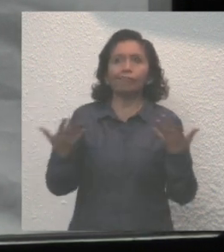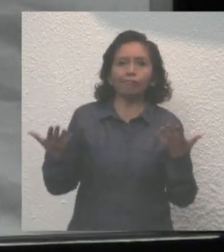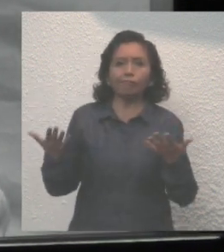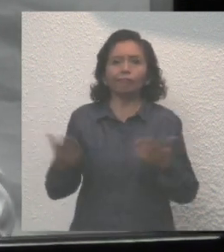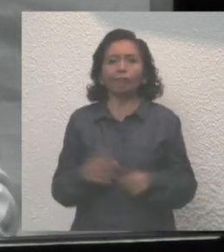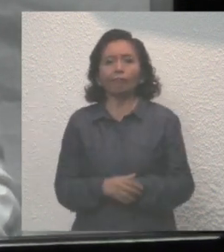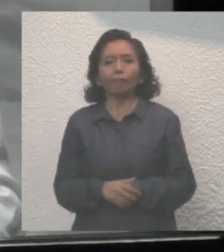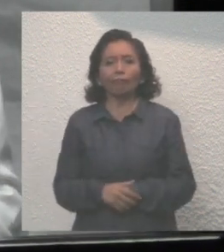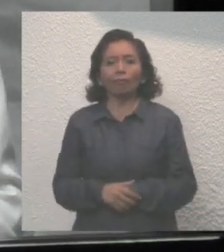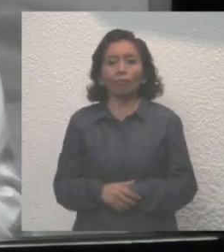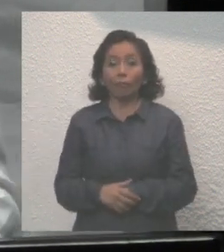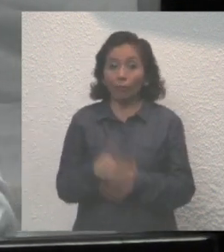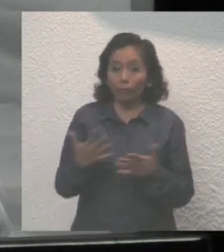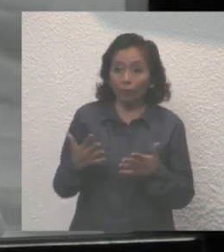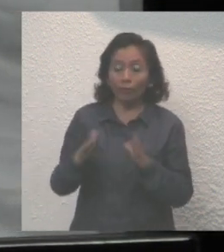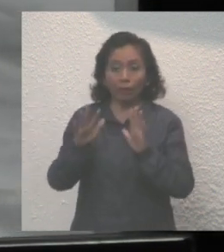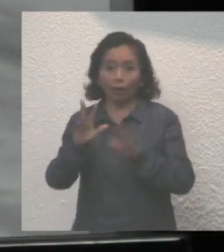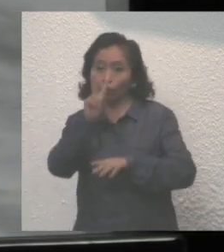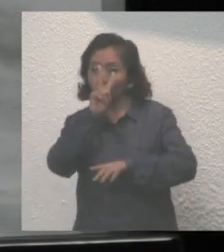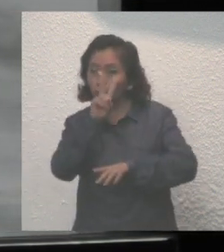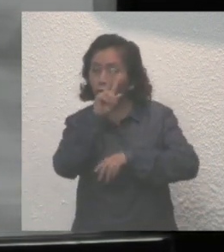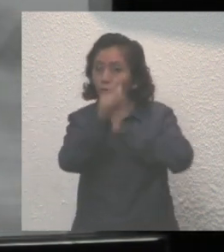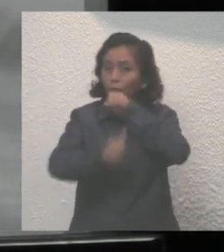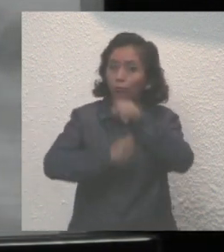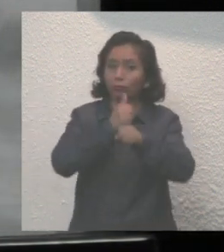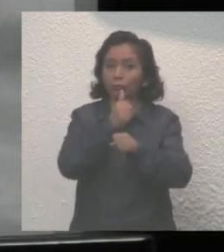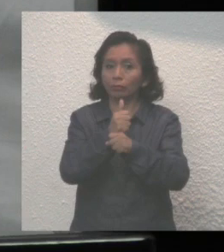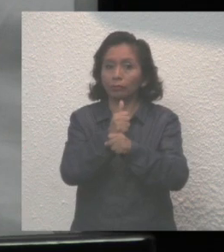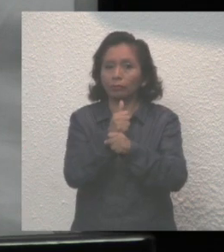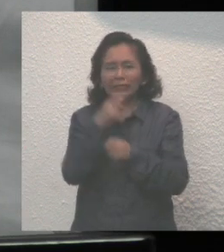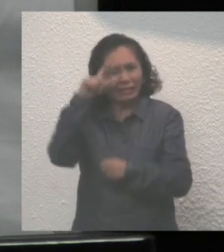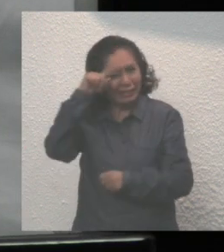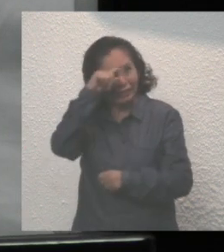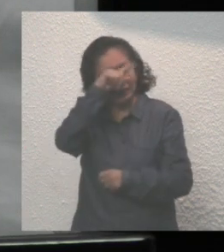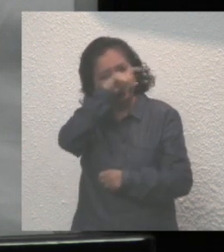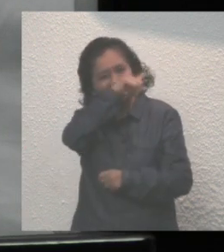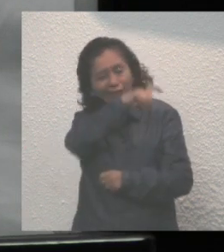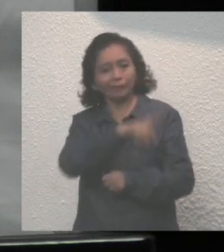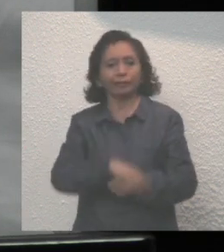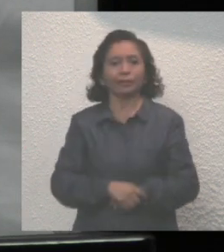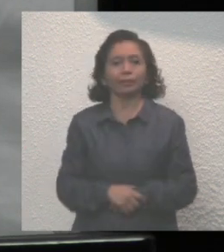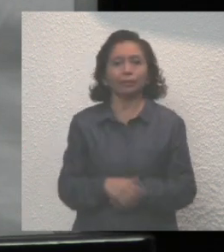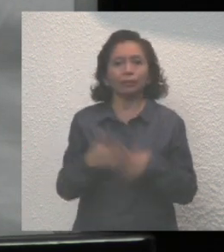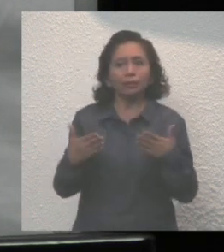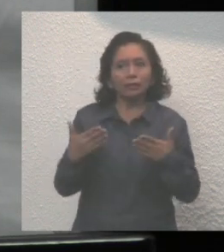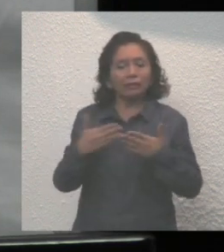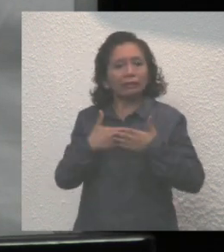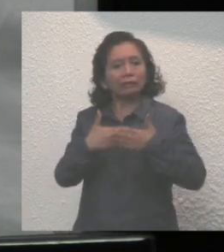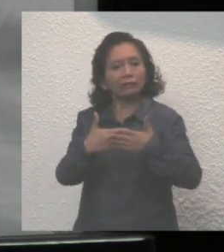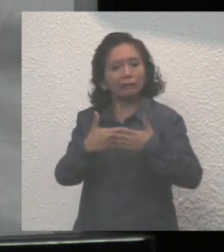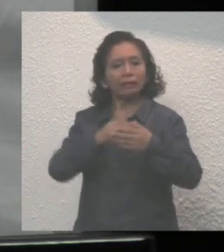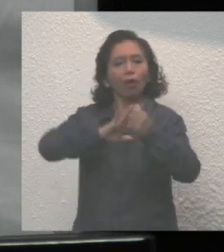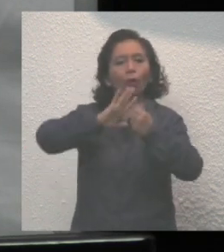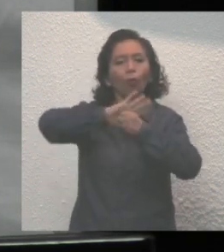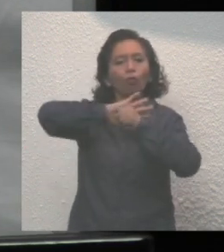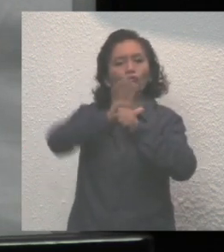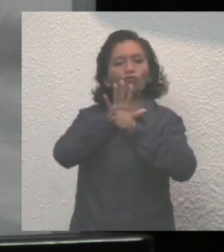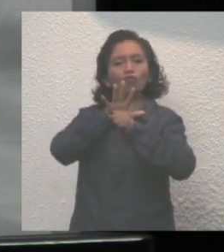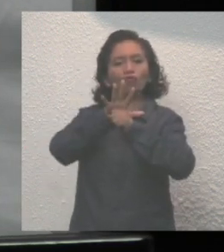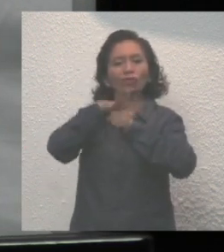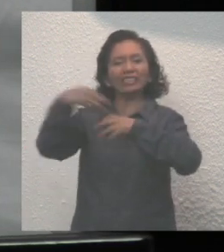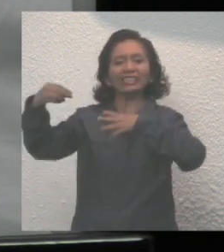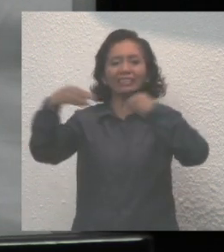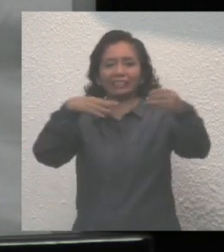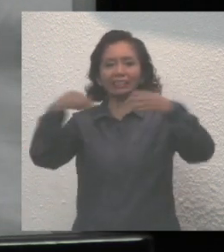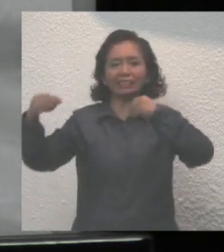ya casi dos años muy complicados enfrentando una pandemia que nos